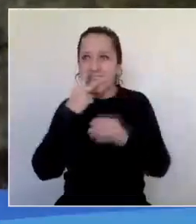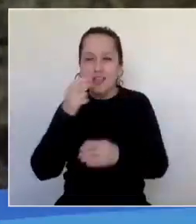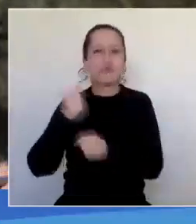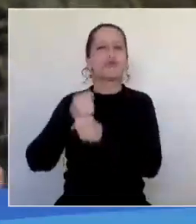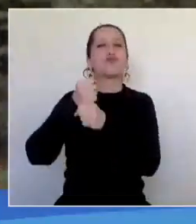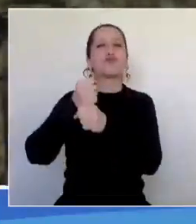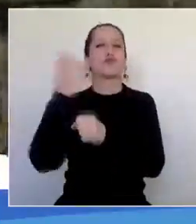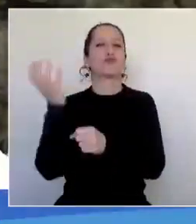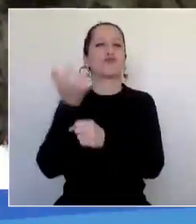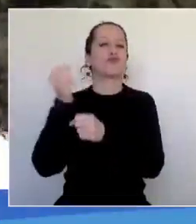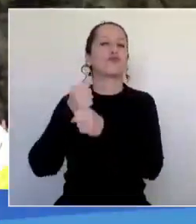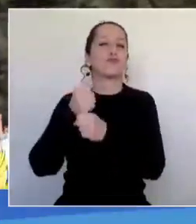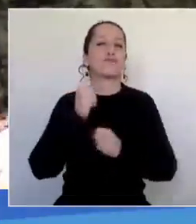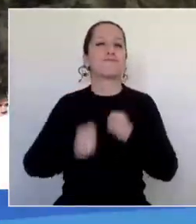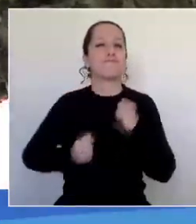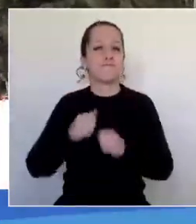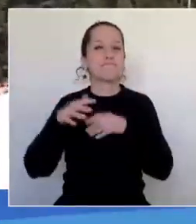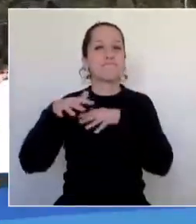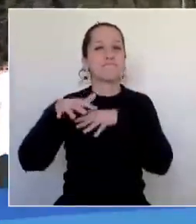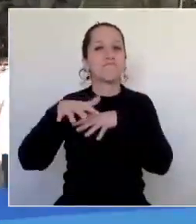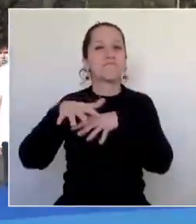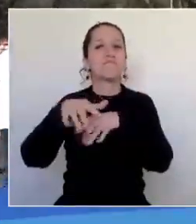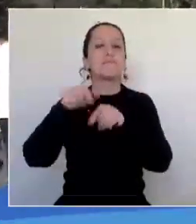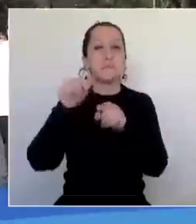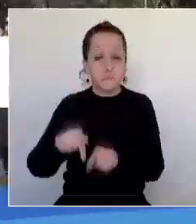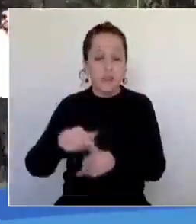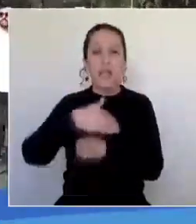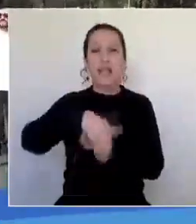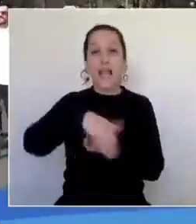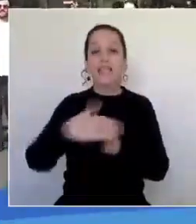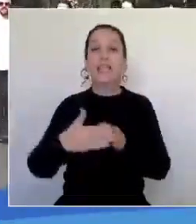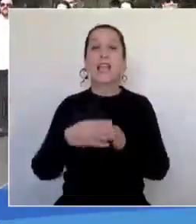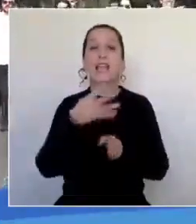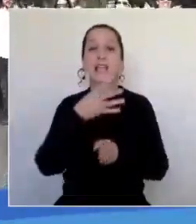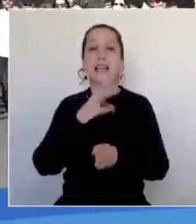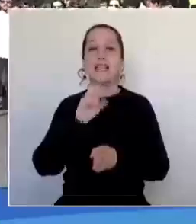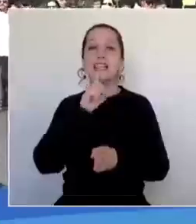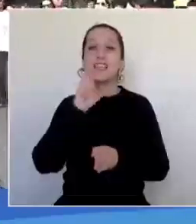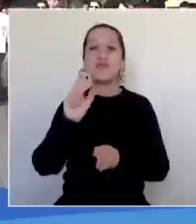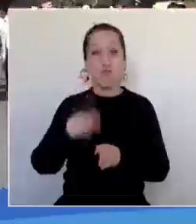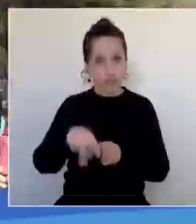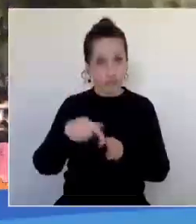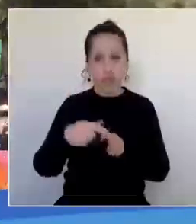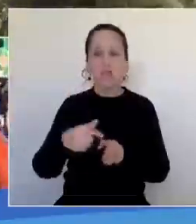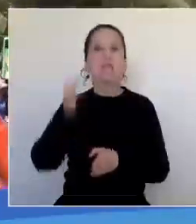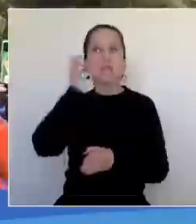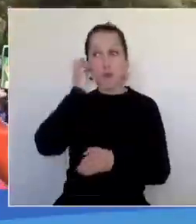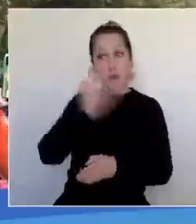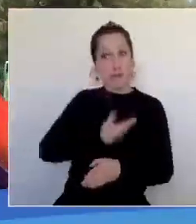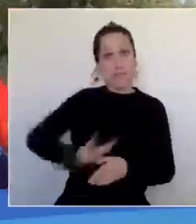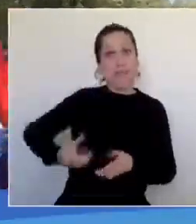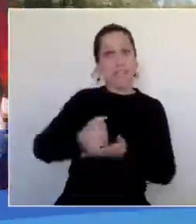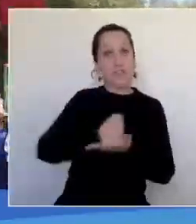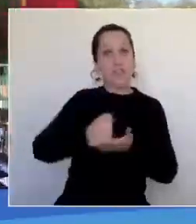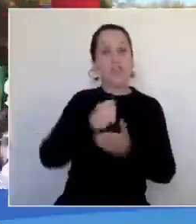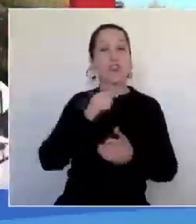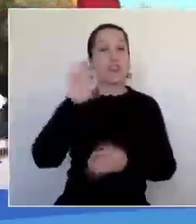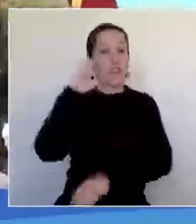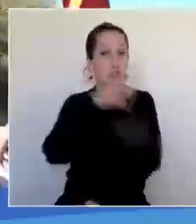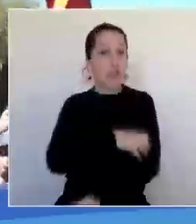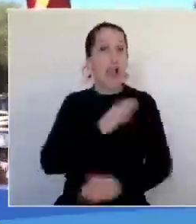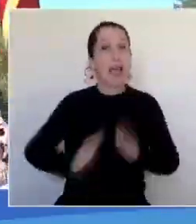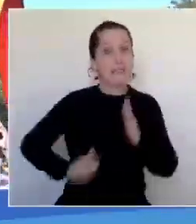traspaso en nuestra comuna, en el hito ubicado a la altura de calle Castellón, fue recibida por la presidenta de la Asociación Regional de